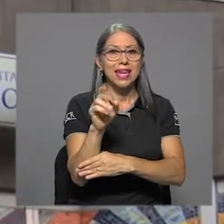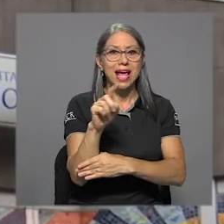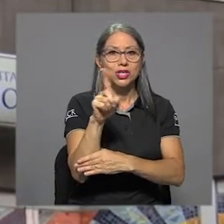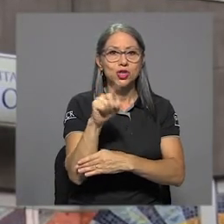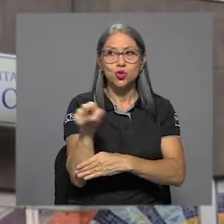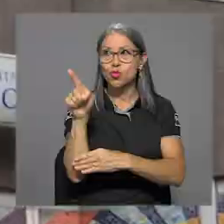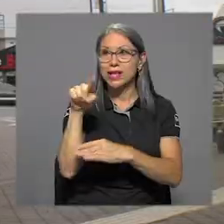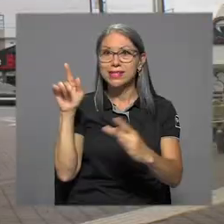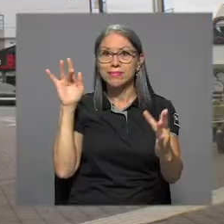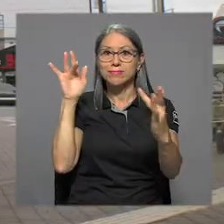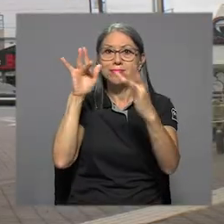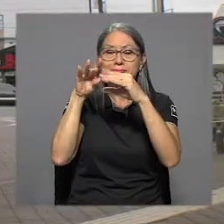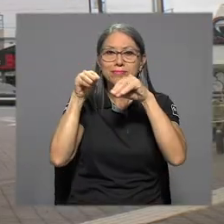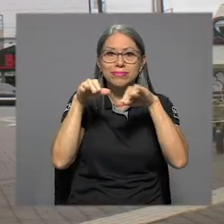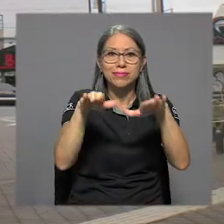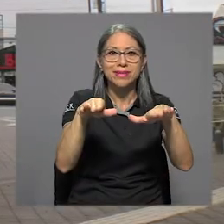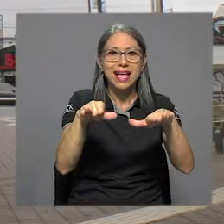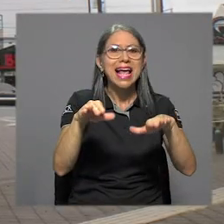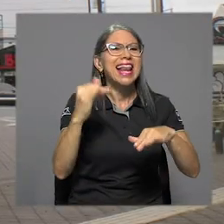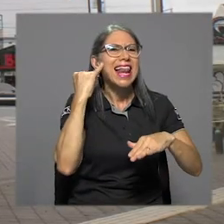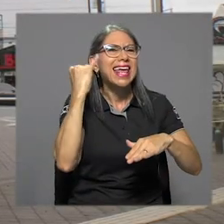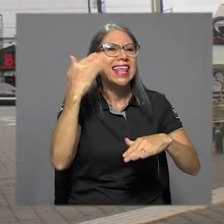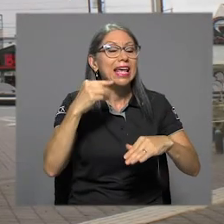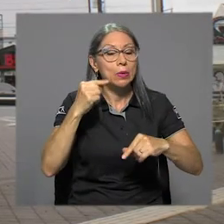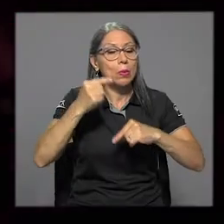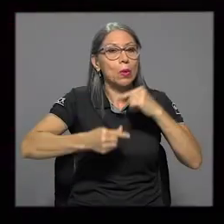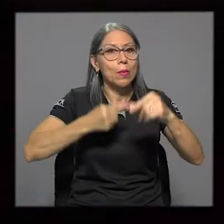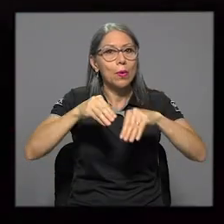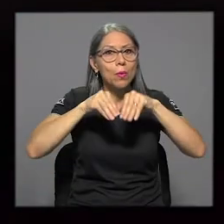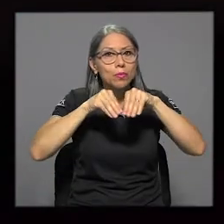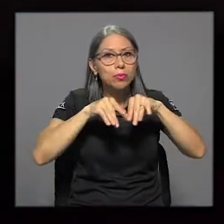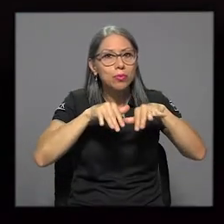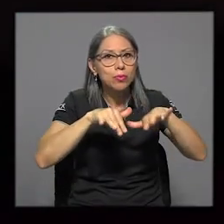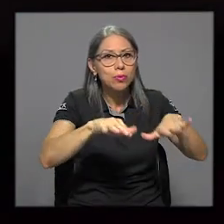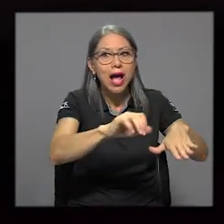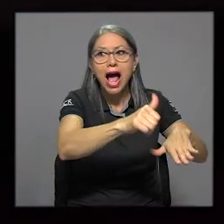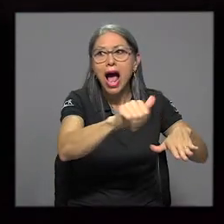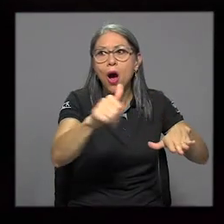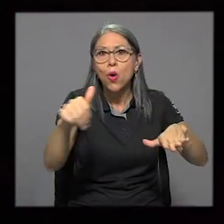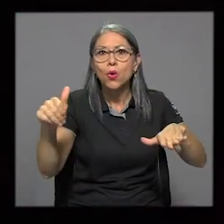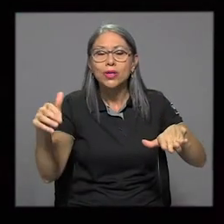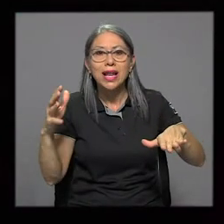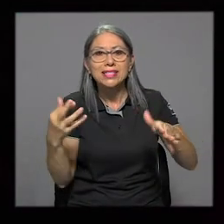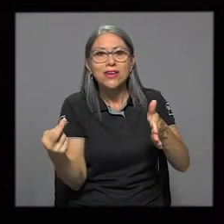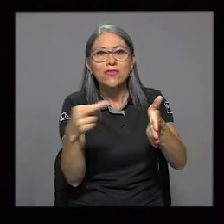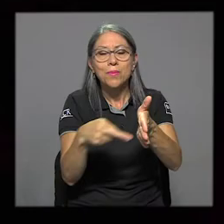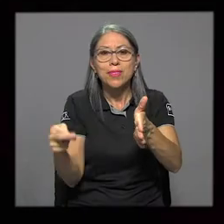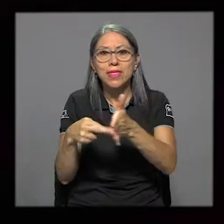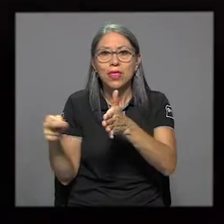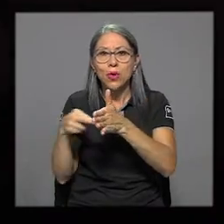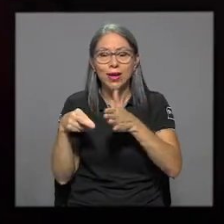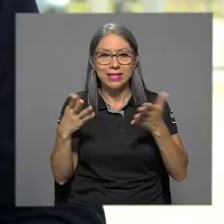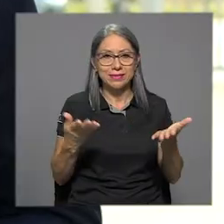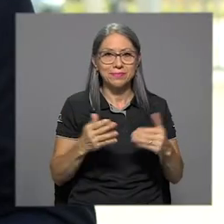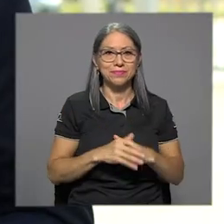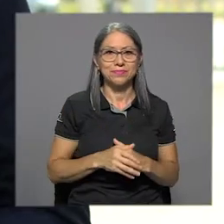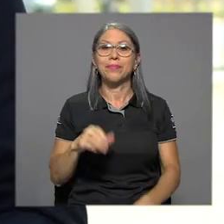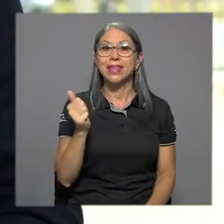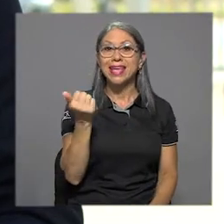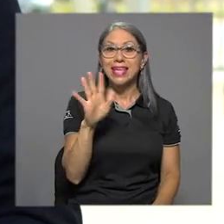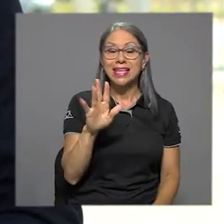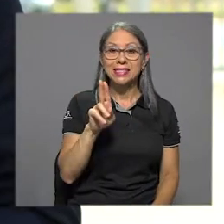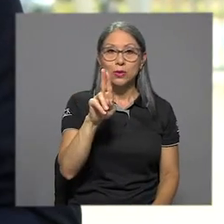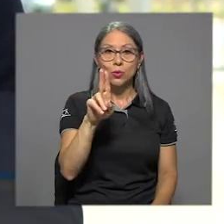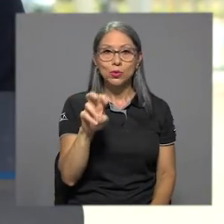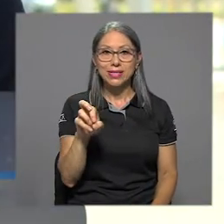del volcán Irasú. La idea es que progresivamente la señal se vaya ampliando a otras repetidoras. 15